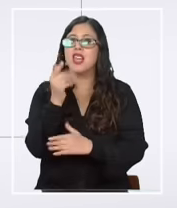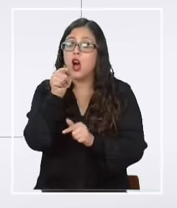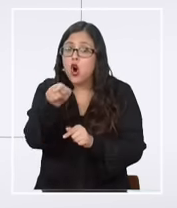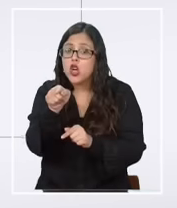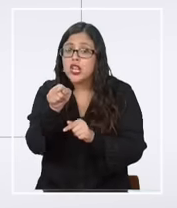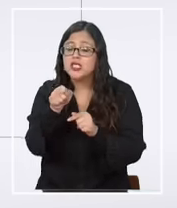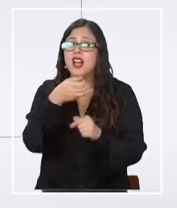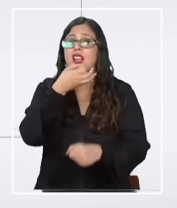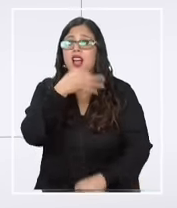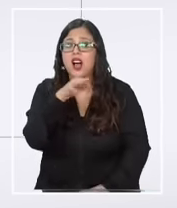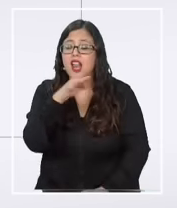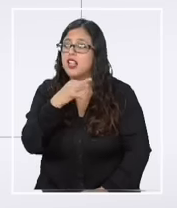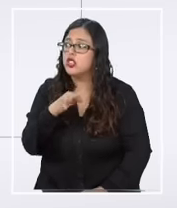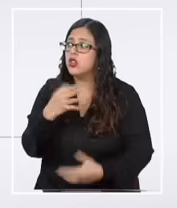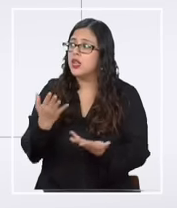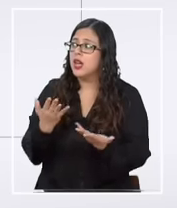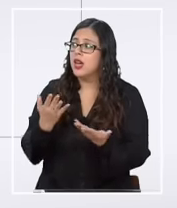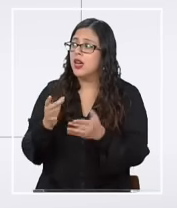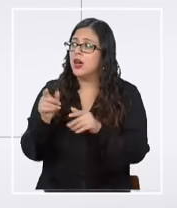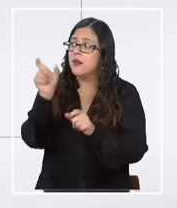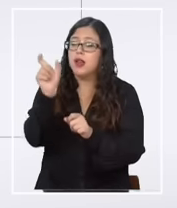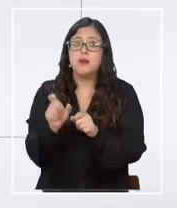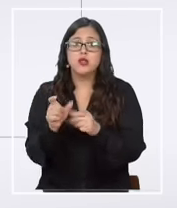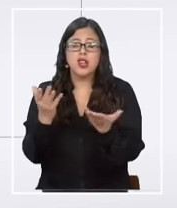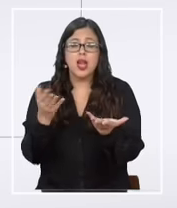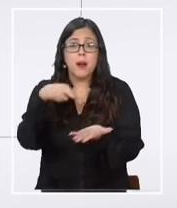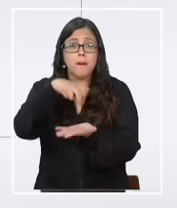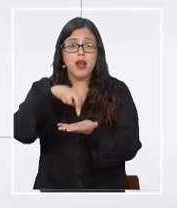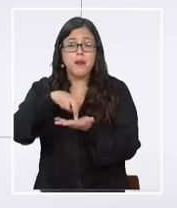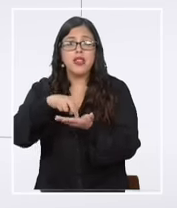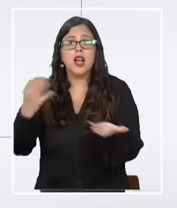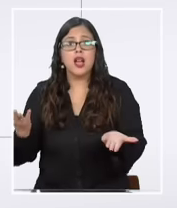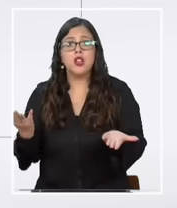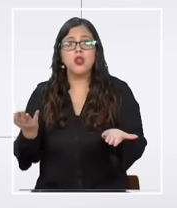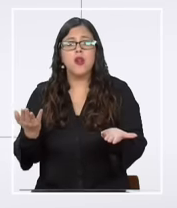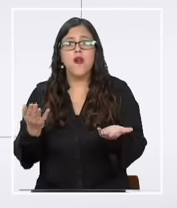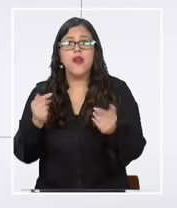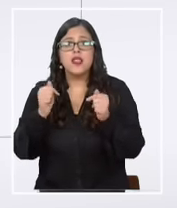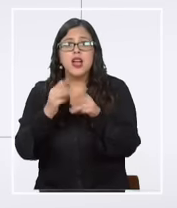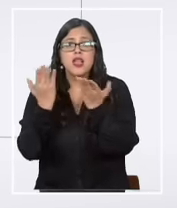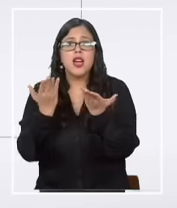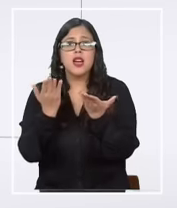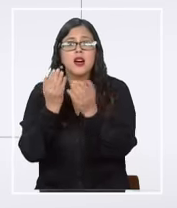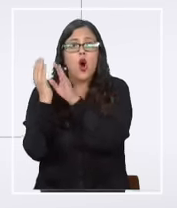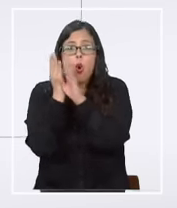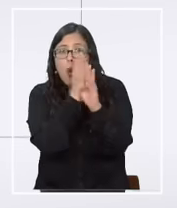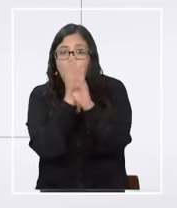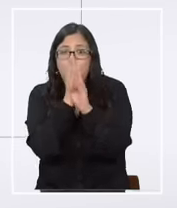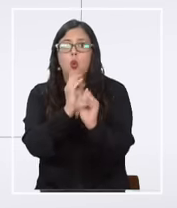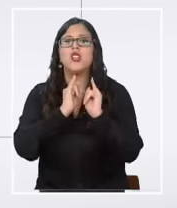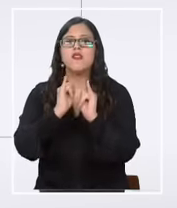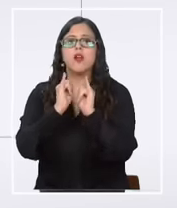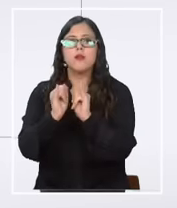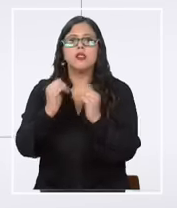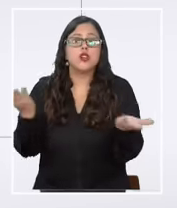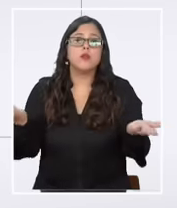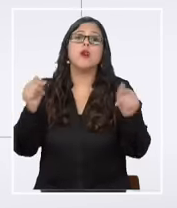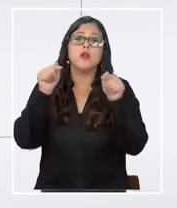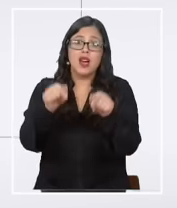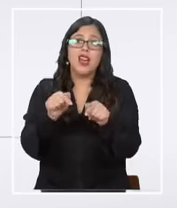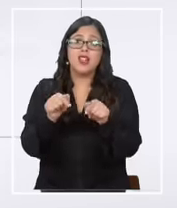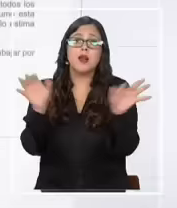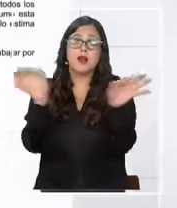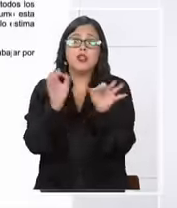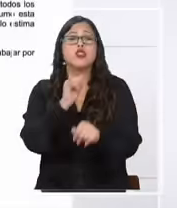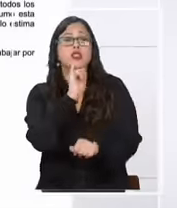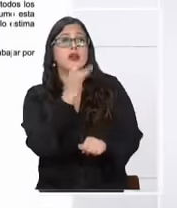declaración insistimos enviada por el propio parlamentario bueno él oculta la información e intenta ir a lo siguiente bueno esta declaración